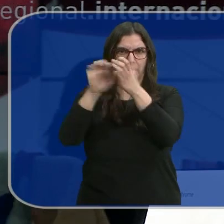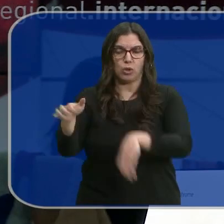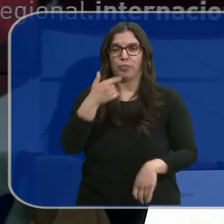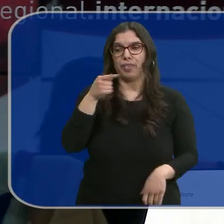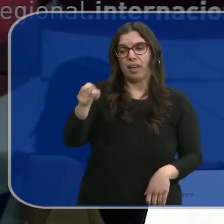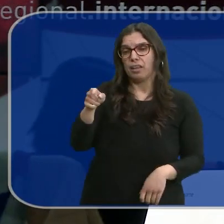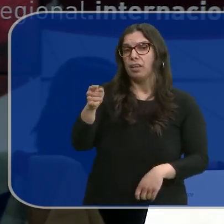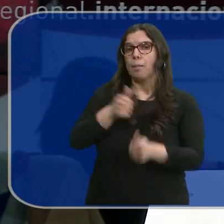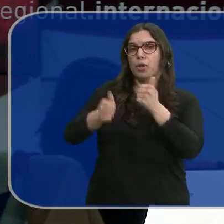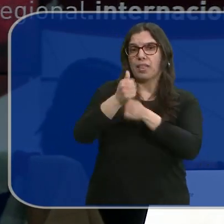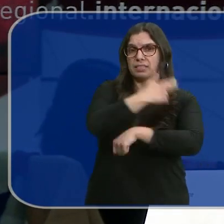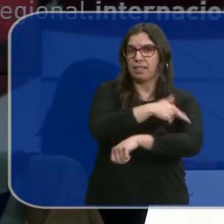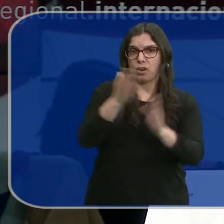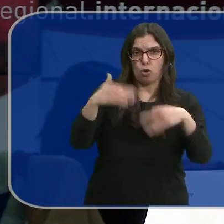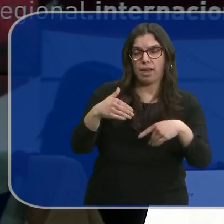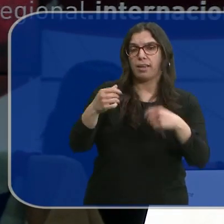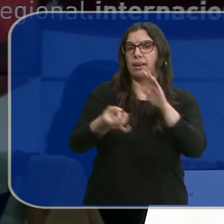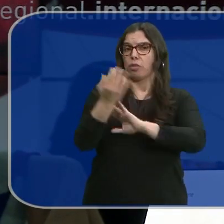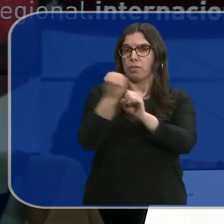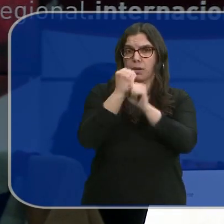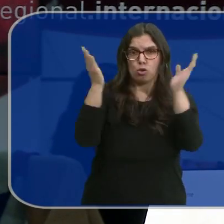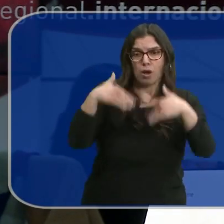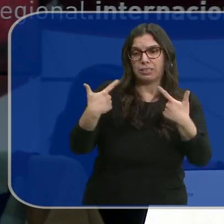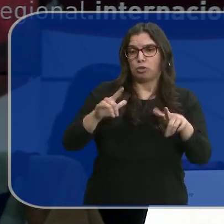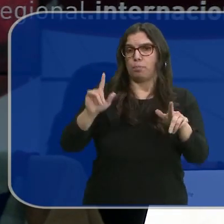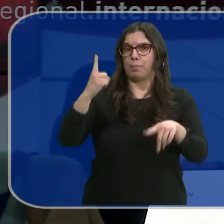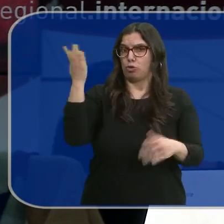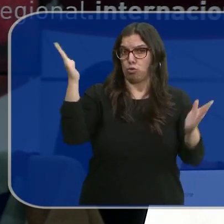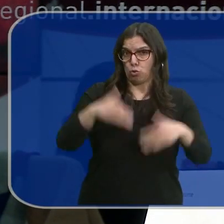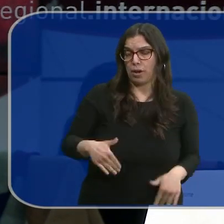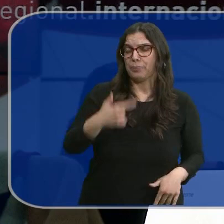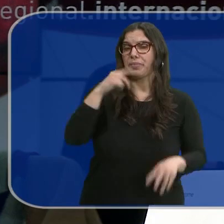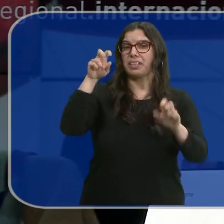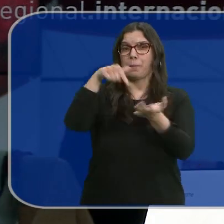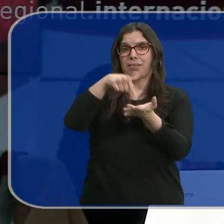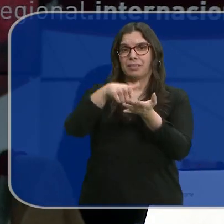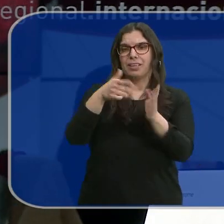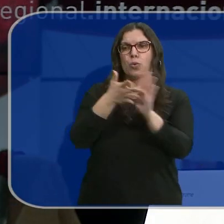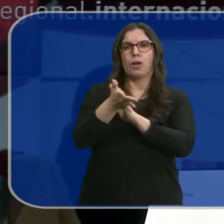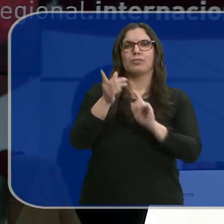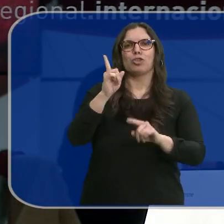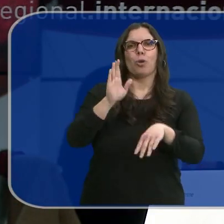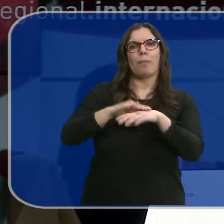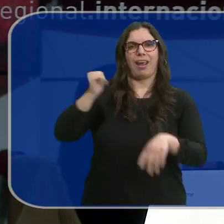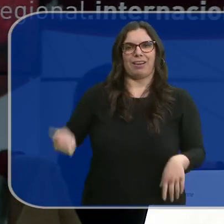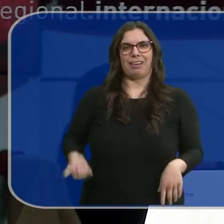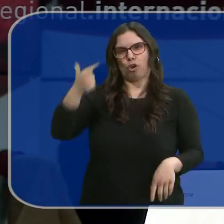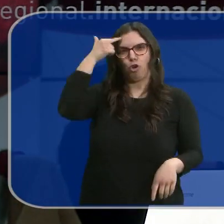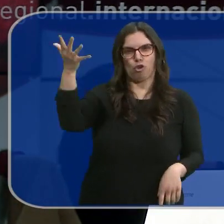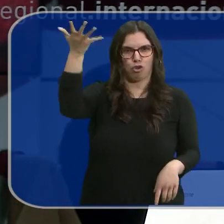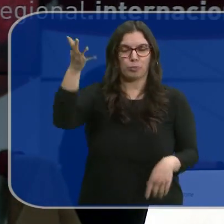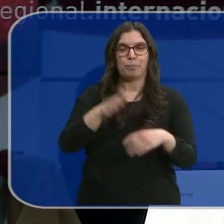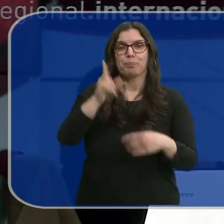que no priorizan la sanidad, la creación de empleo y el sector primario. Sobre la fiscalidad denuncian que es elitista, solo para los que más tienen.